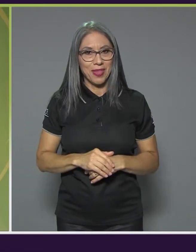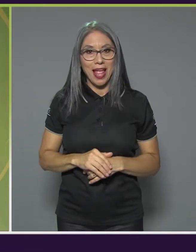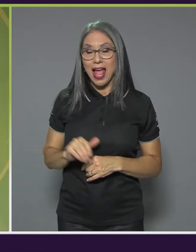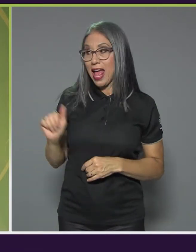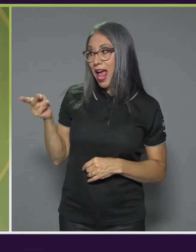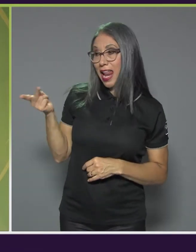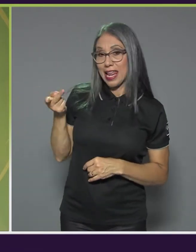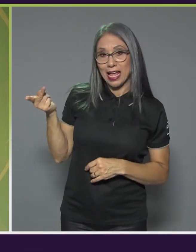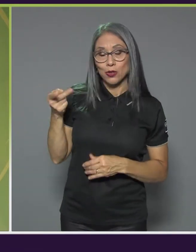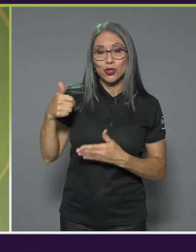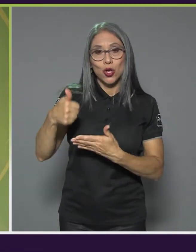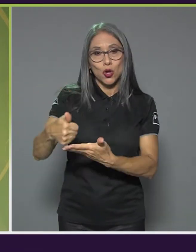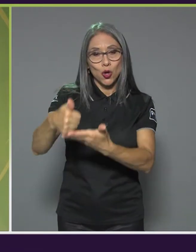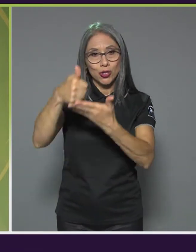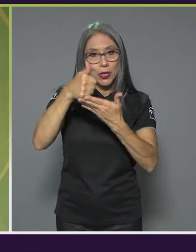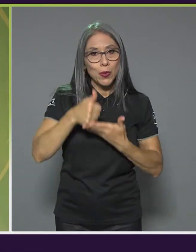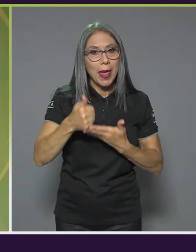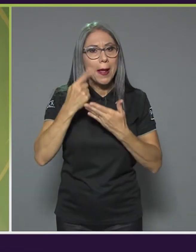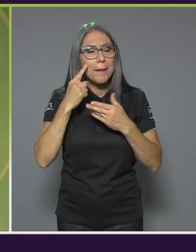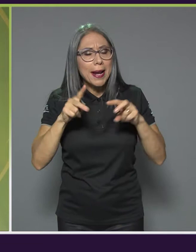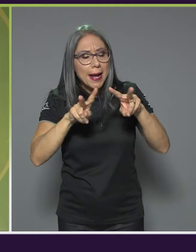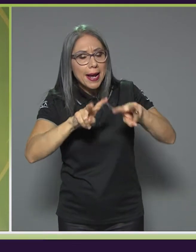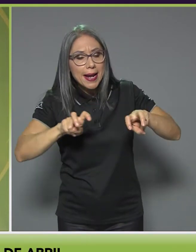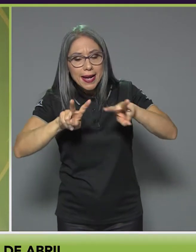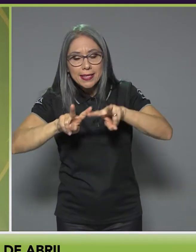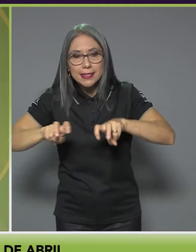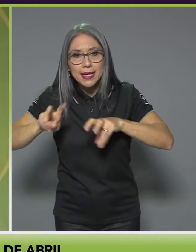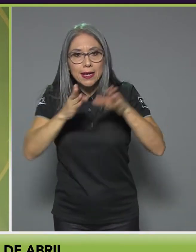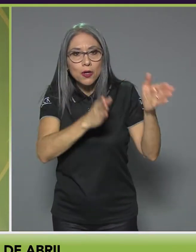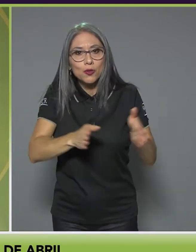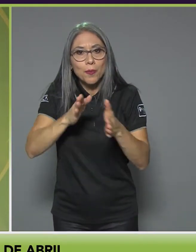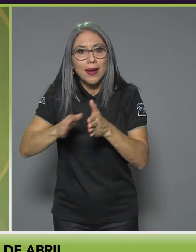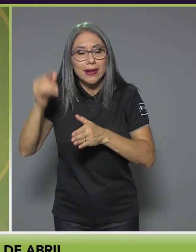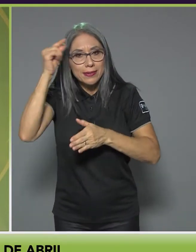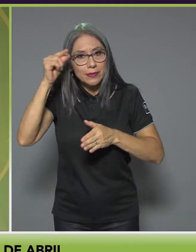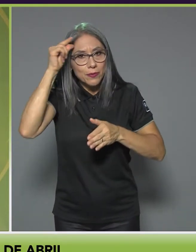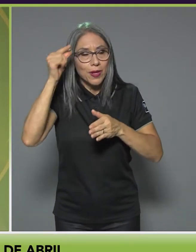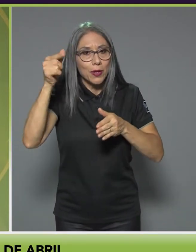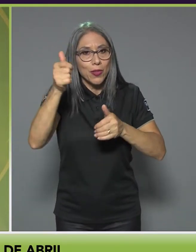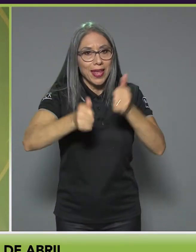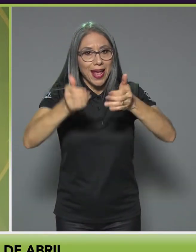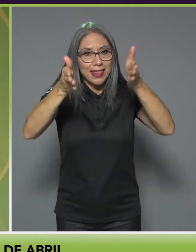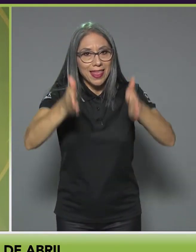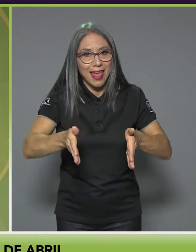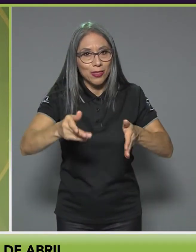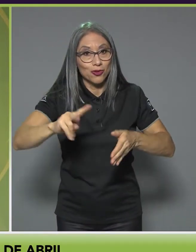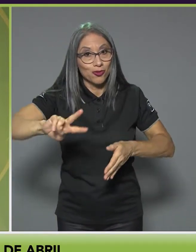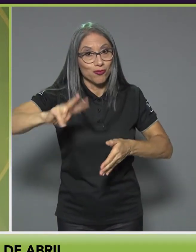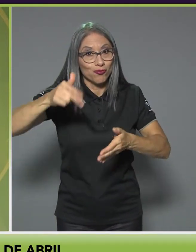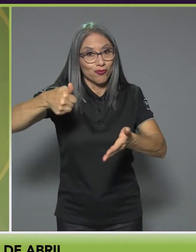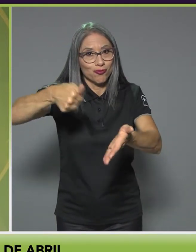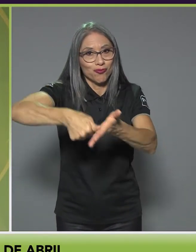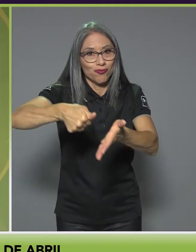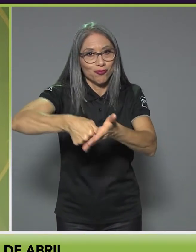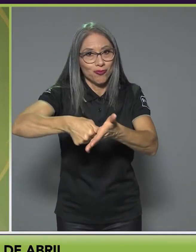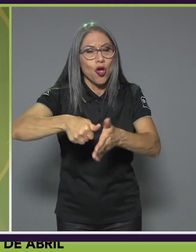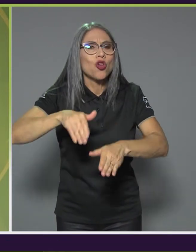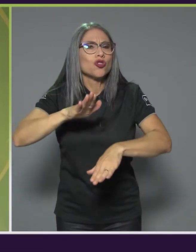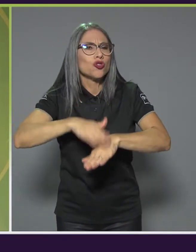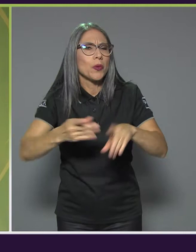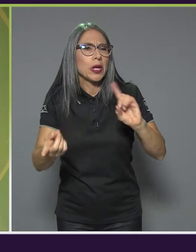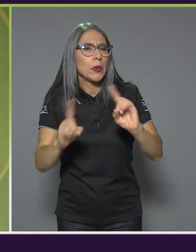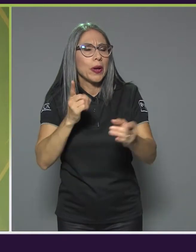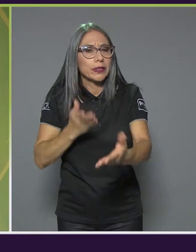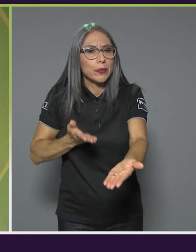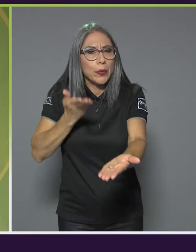nos ayudarán a analizar los planes de gobierno de los candidatos para esta segunda ronda en cuanto a propuestas específicas dirigidas a la población